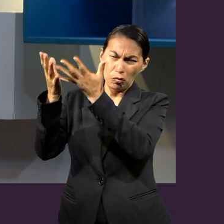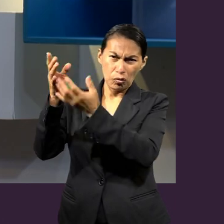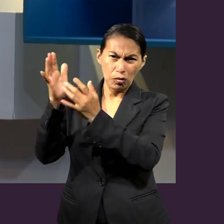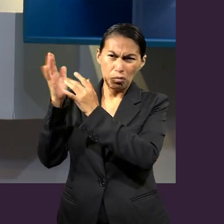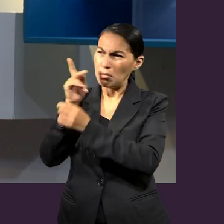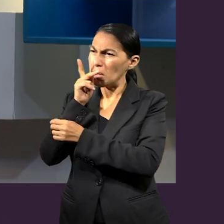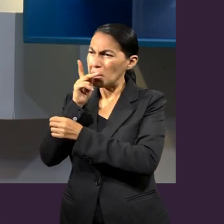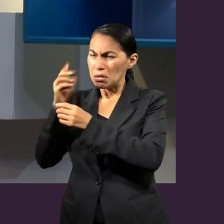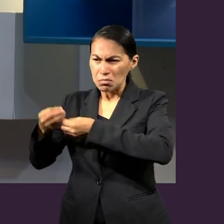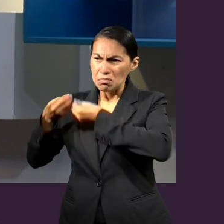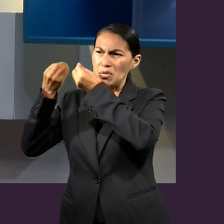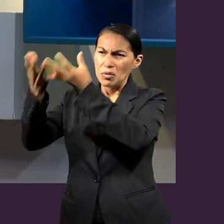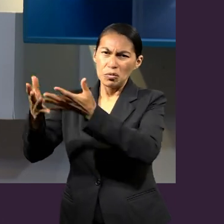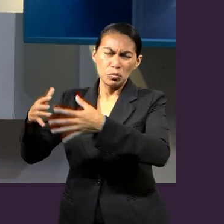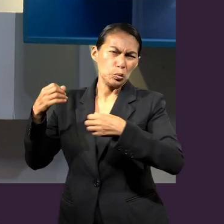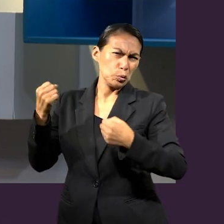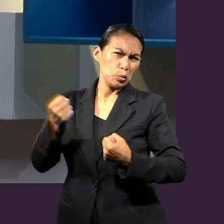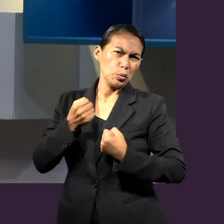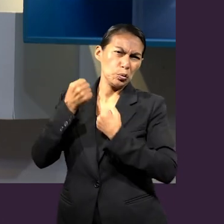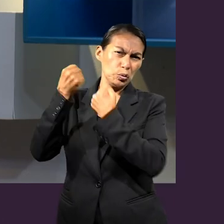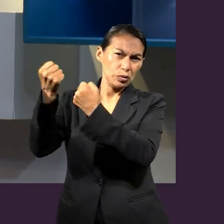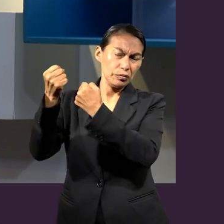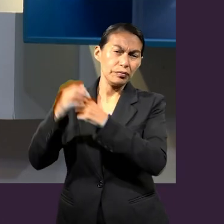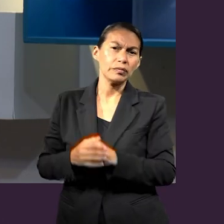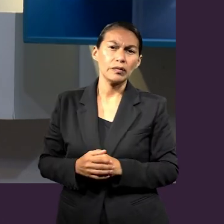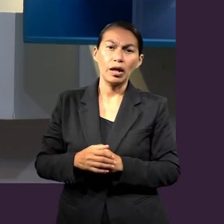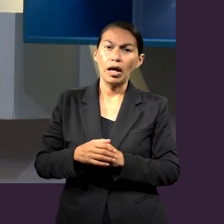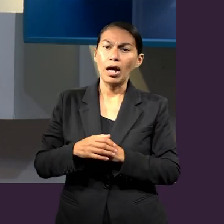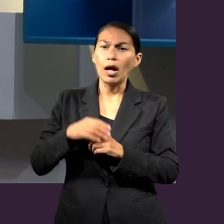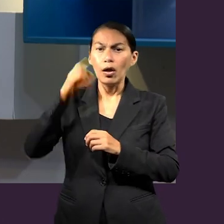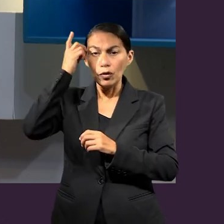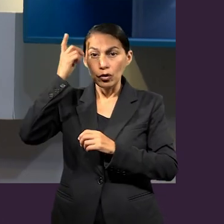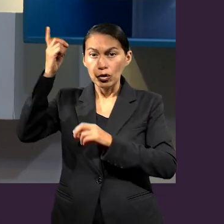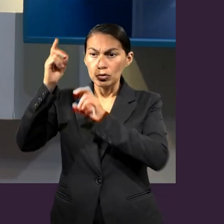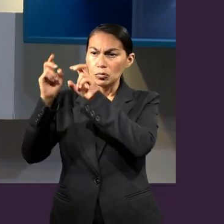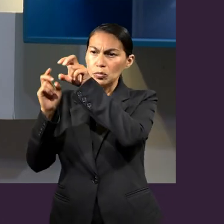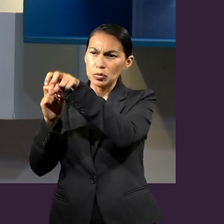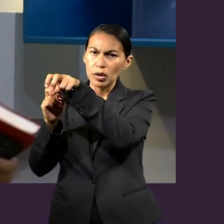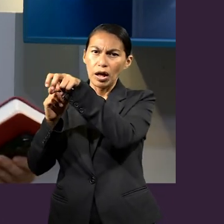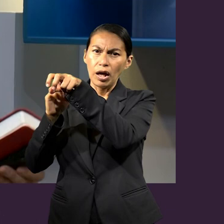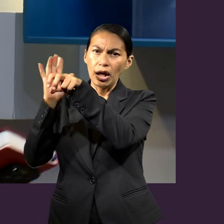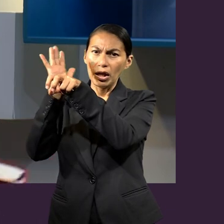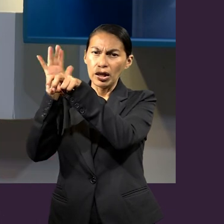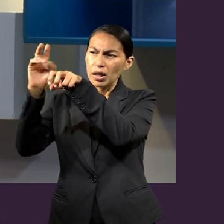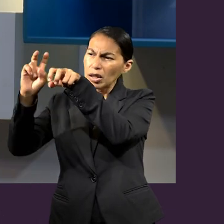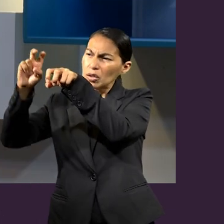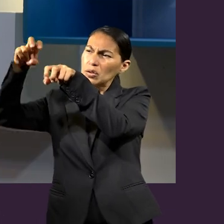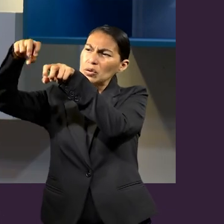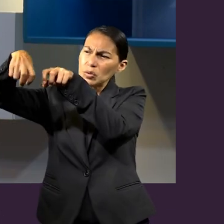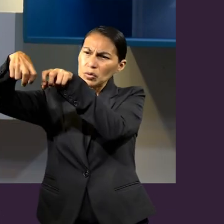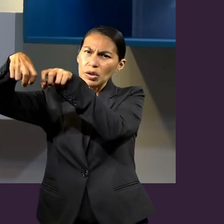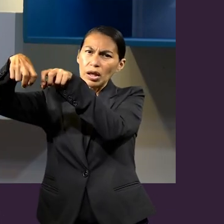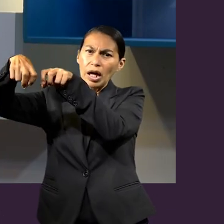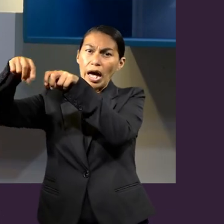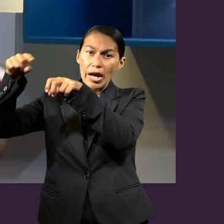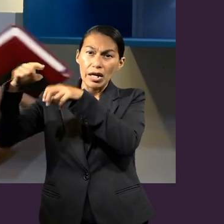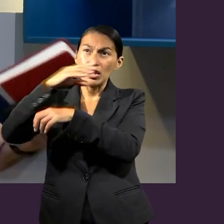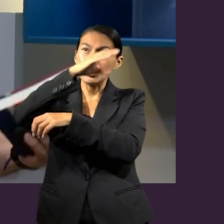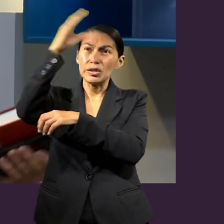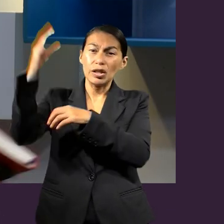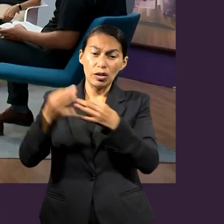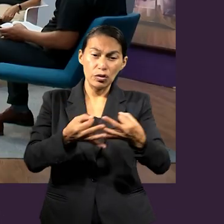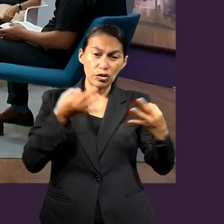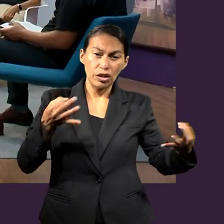se le dio todo. De hecho, dice Pablo que estaba sentado a la diestra de Dios, se le dio toda